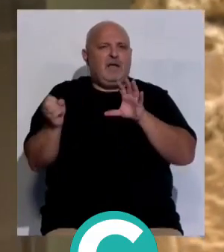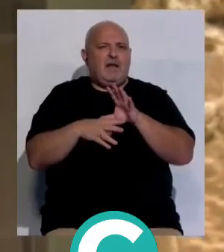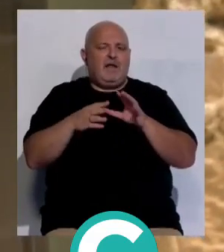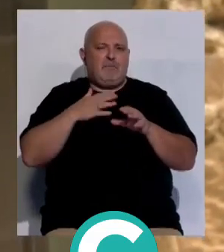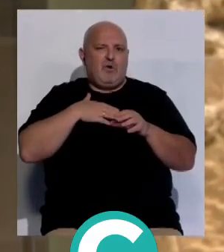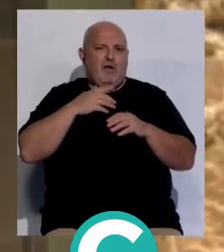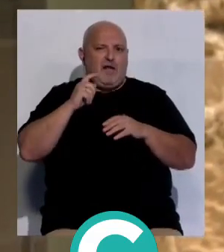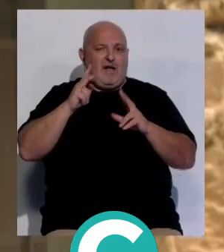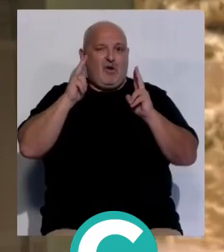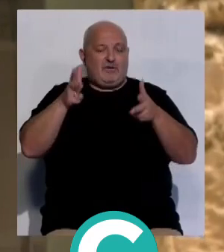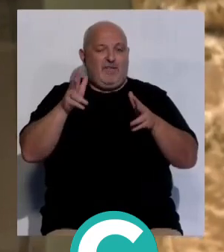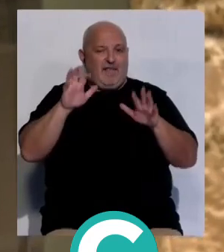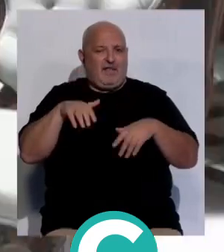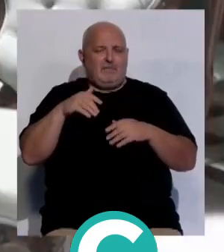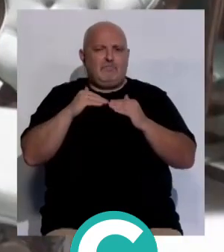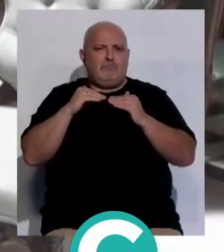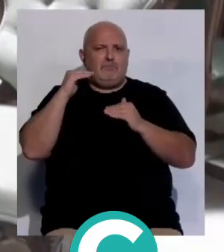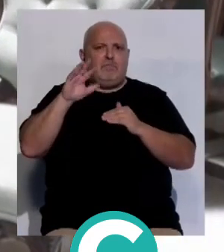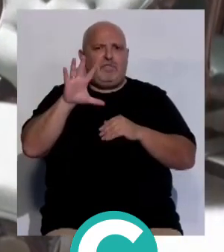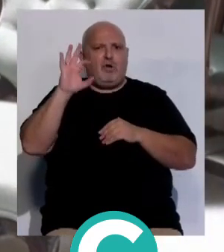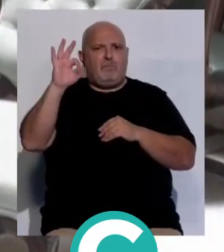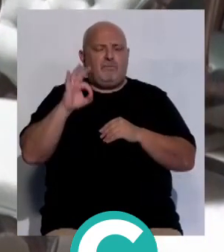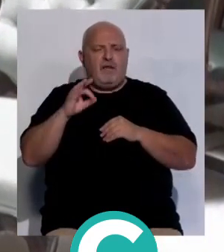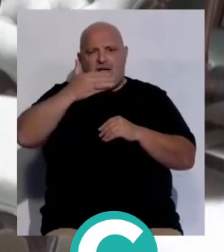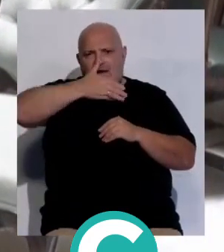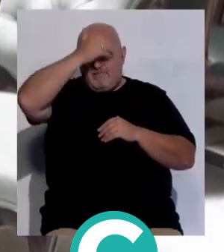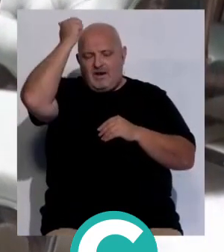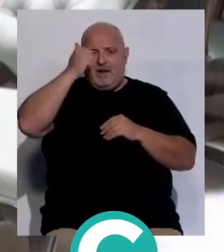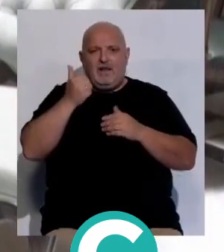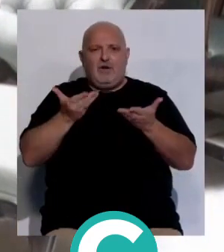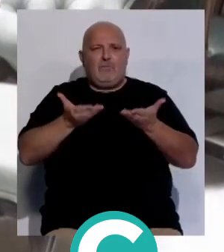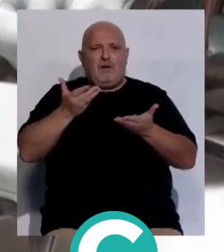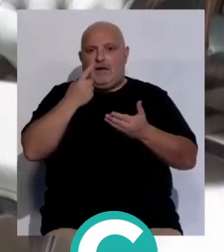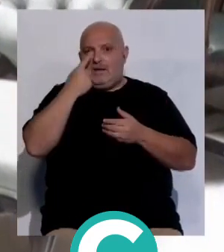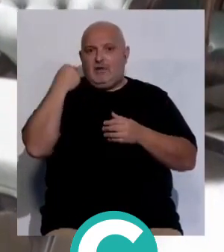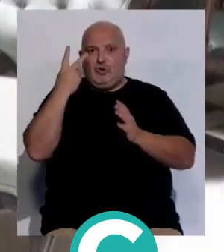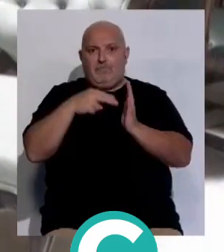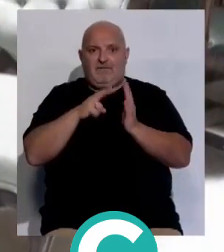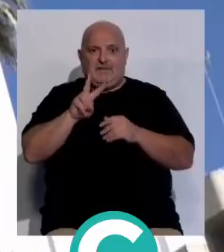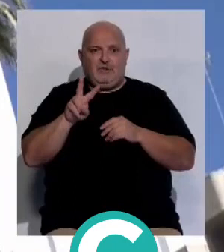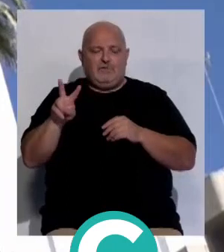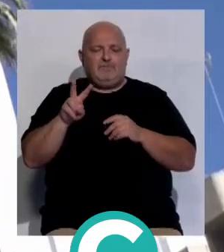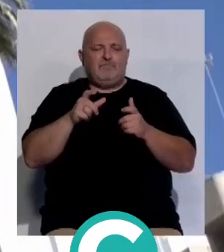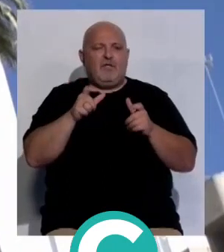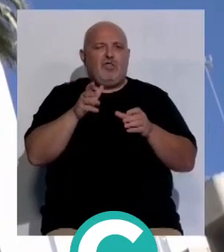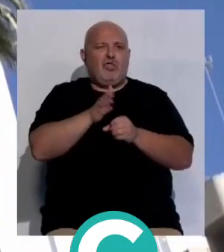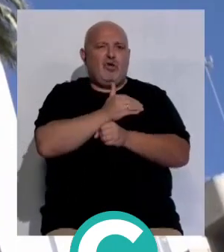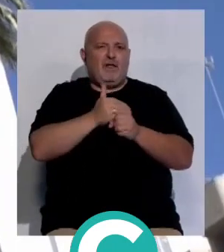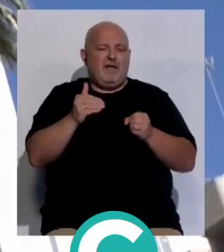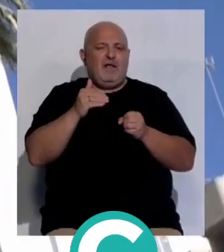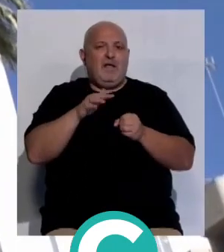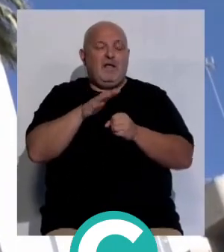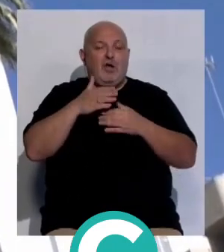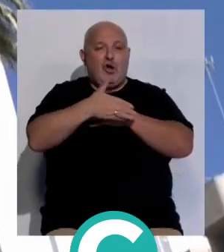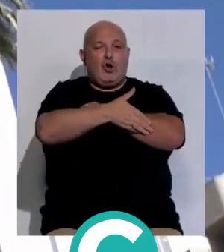disponible en los hoteles de Cádiz subieron más de un 5% en abril respecto a 2022. Por zonas turísticas de Andalucía,